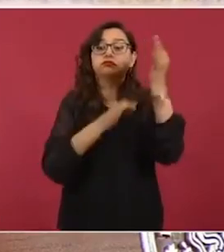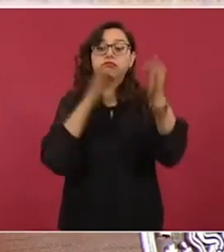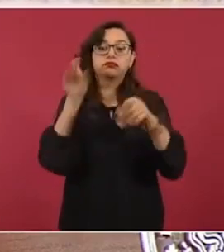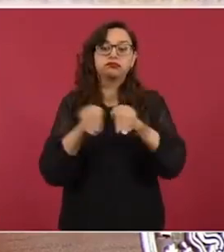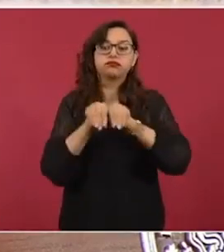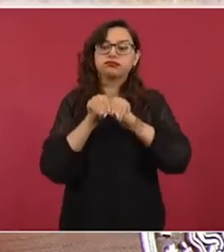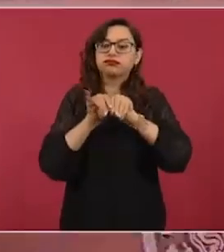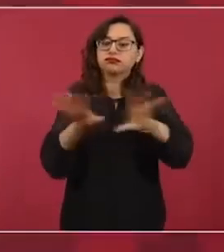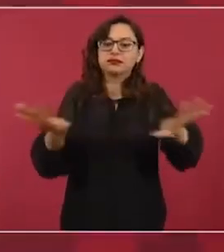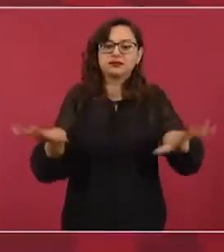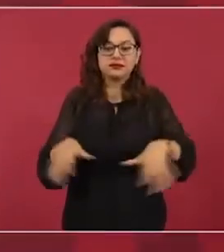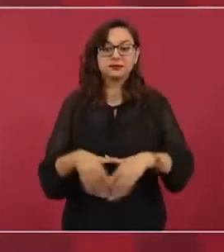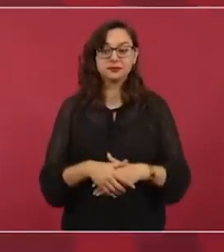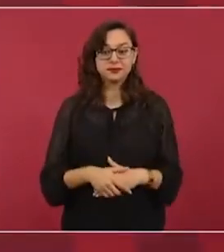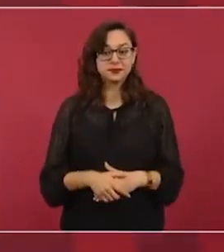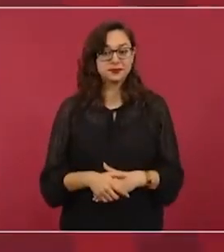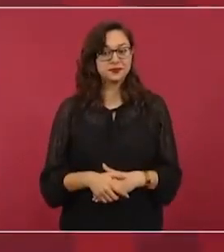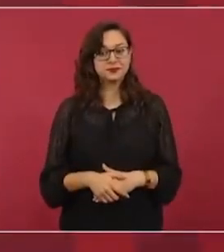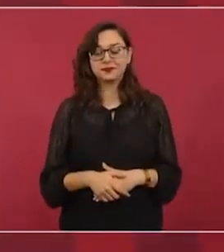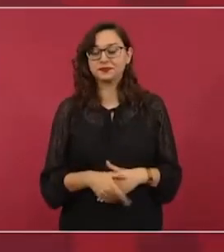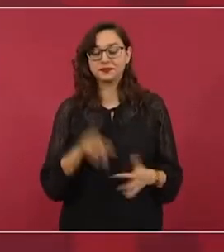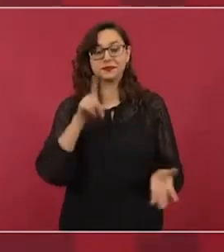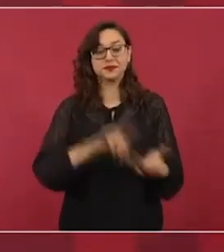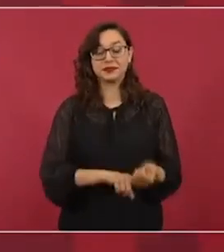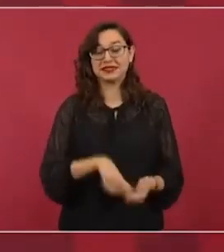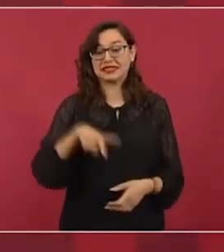con mucho dinero